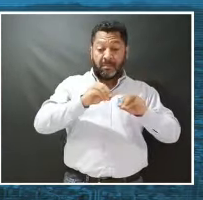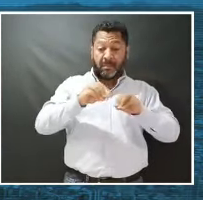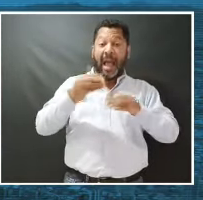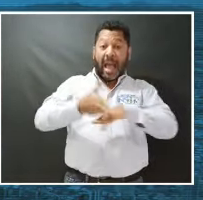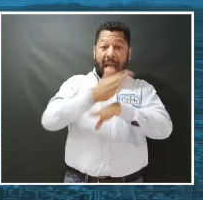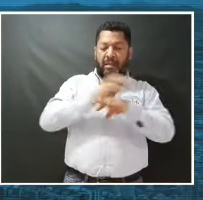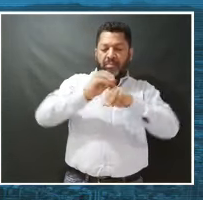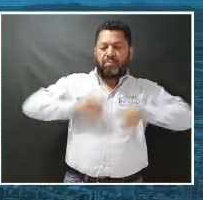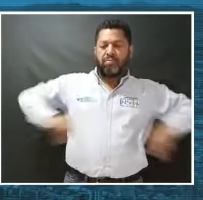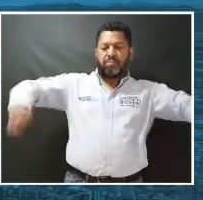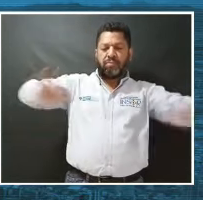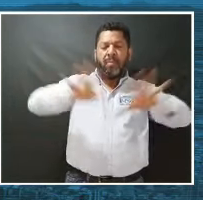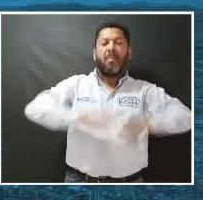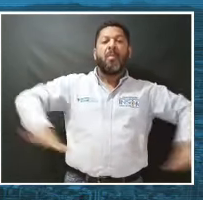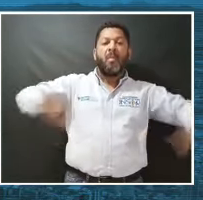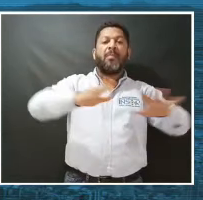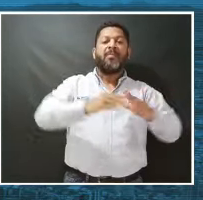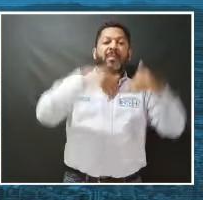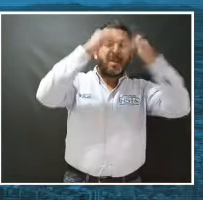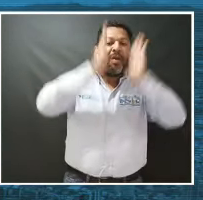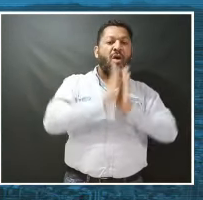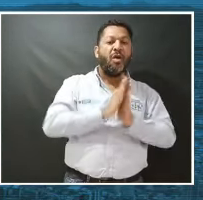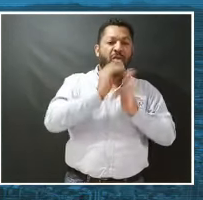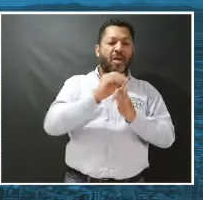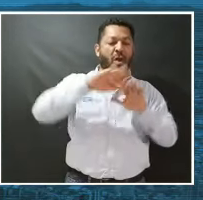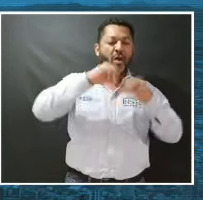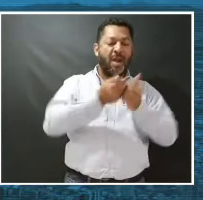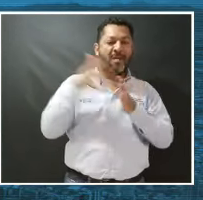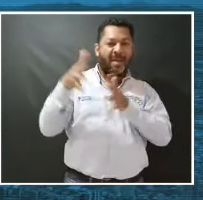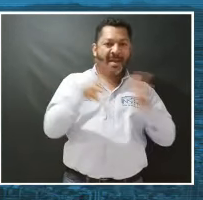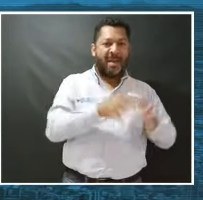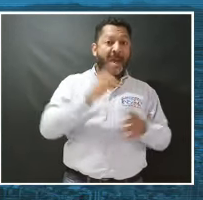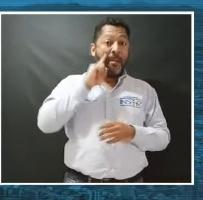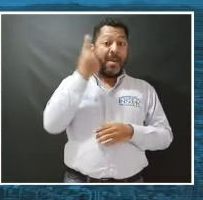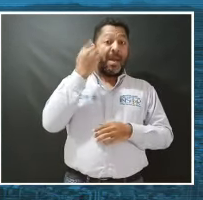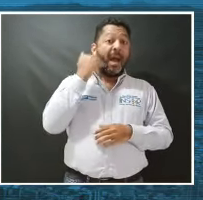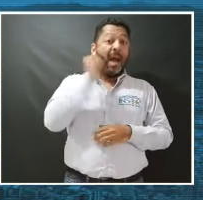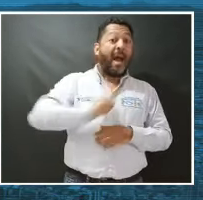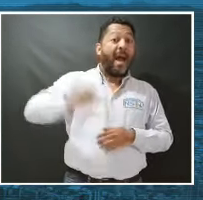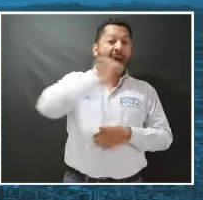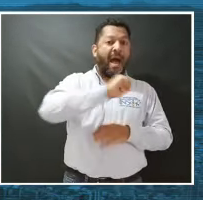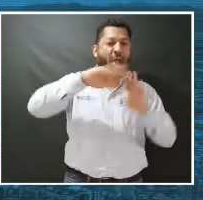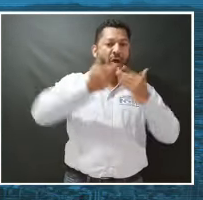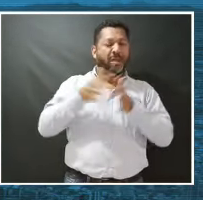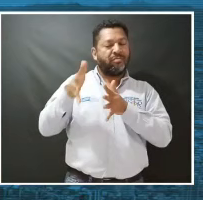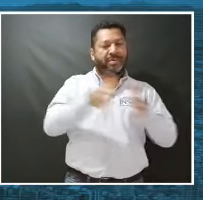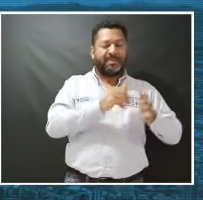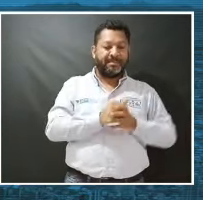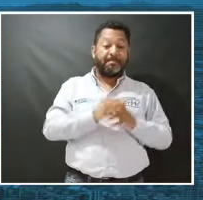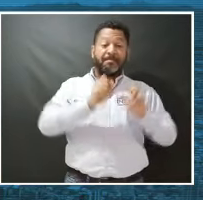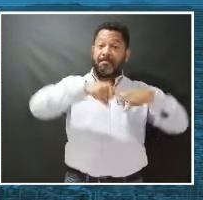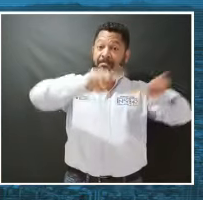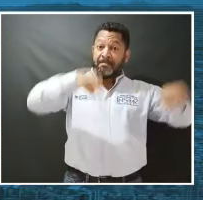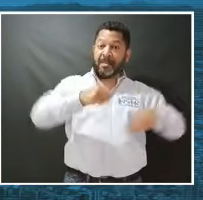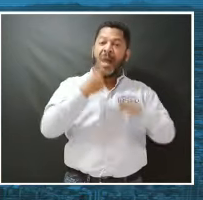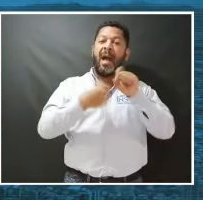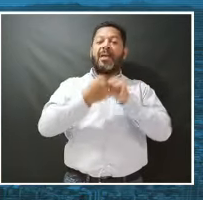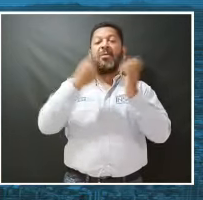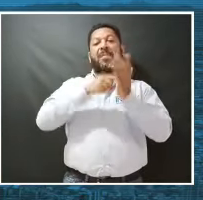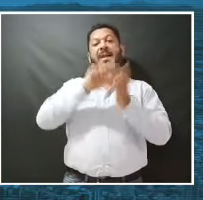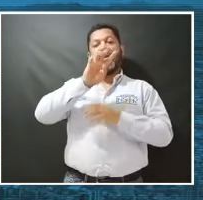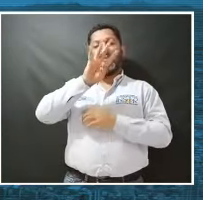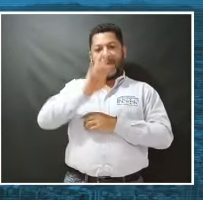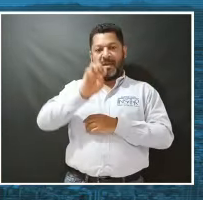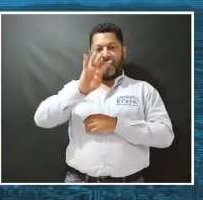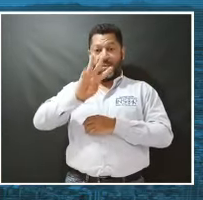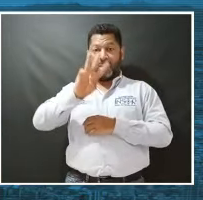esta construcción se hizo sobre los terrenos donde funcionaron el convento y el colegio de la enseñanza, primer colegio femenino. En